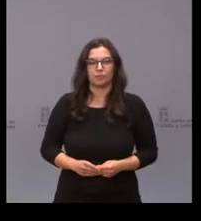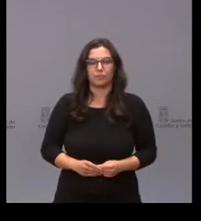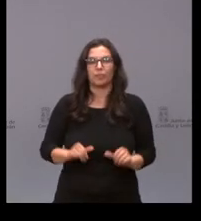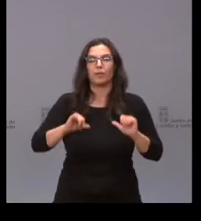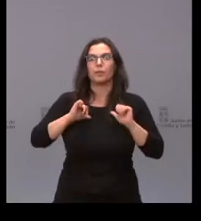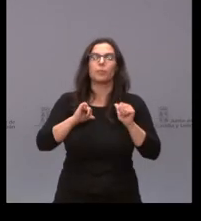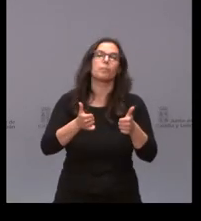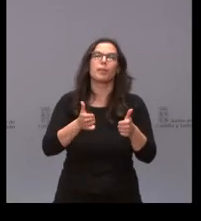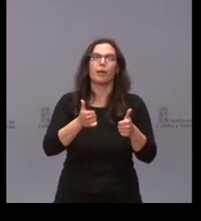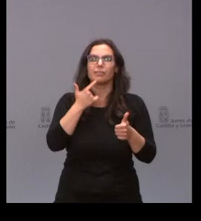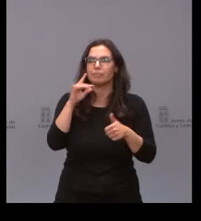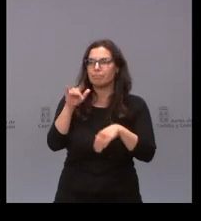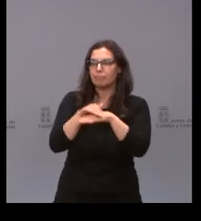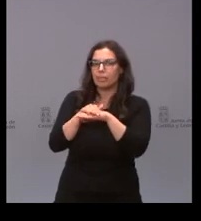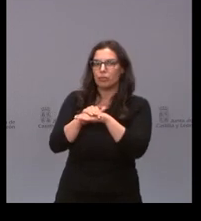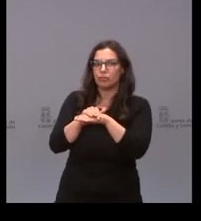preguntas. Sí, perdón.